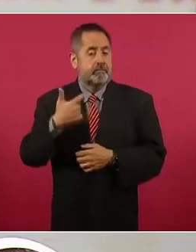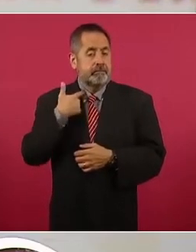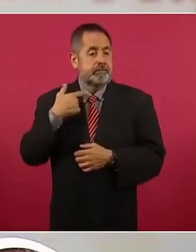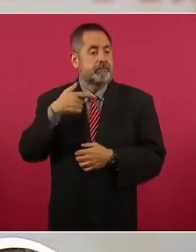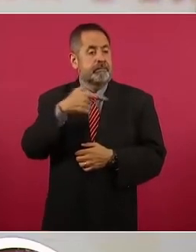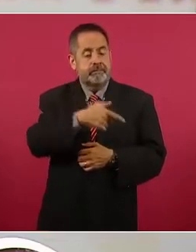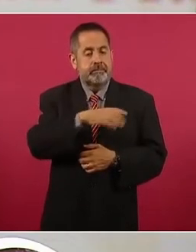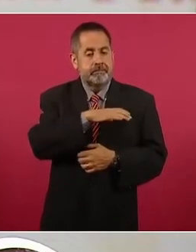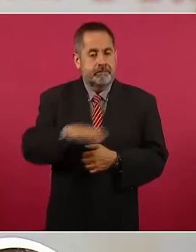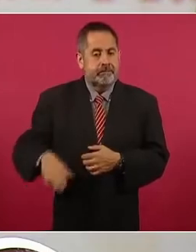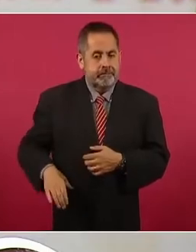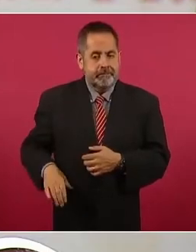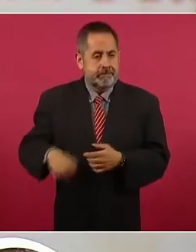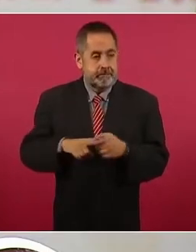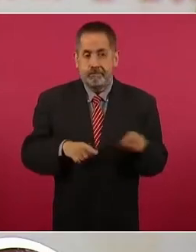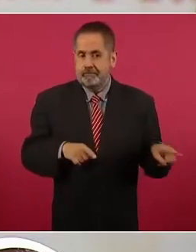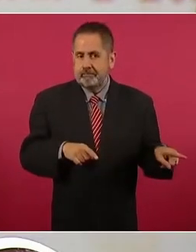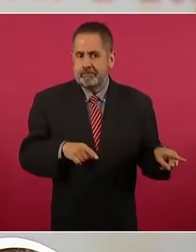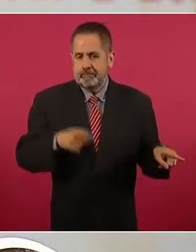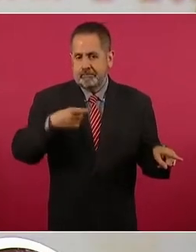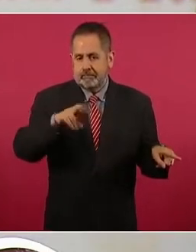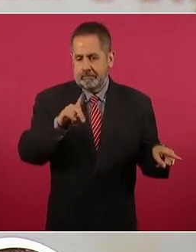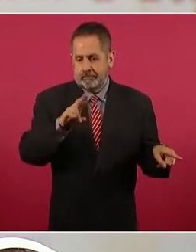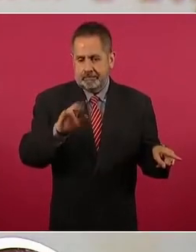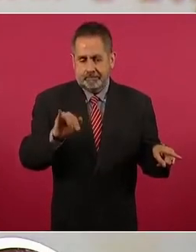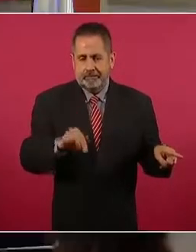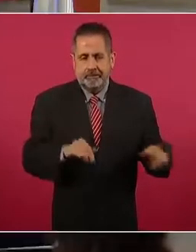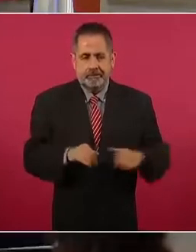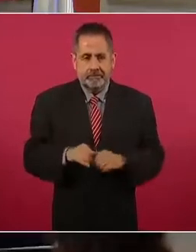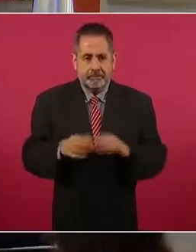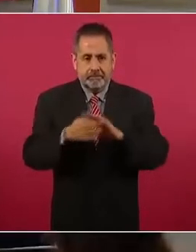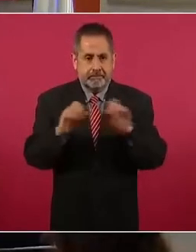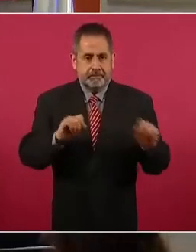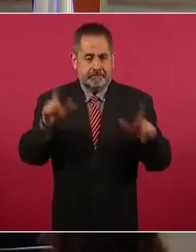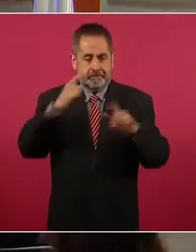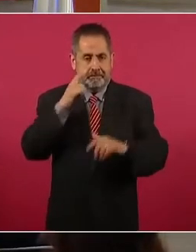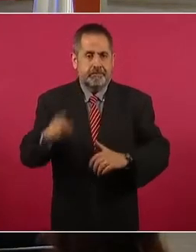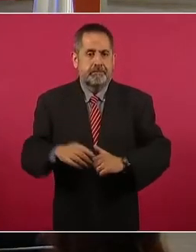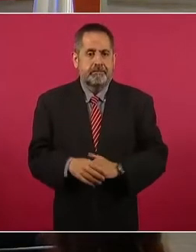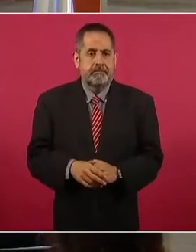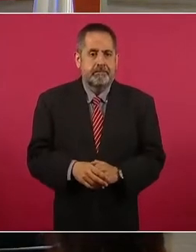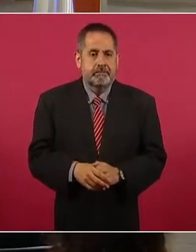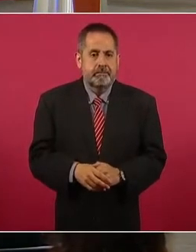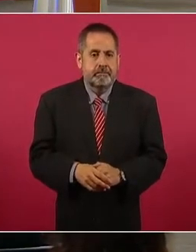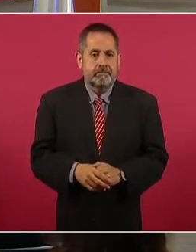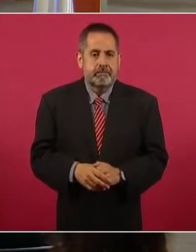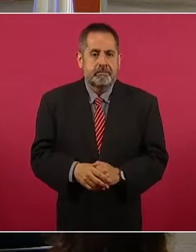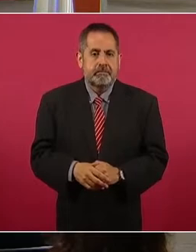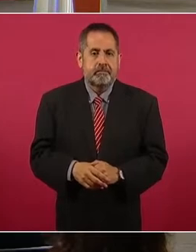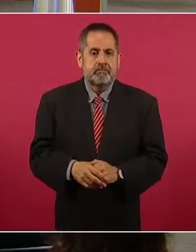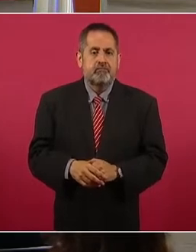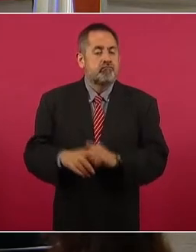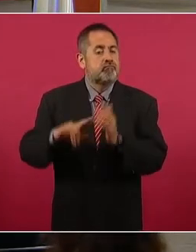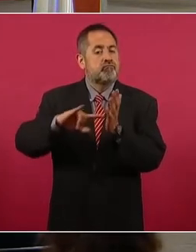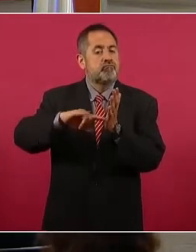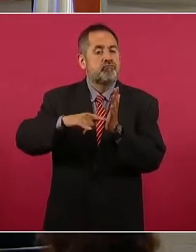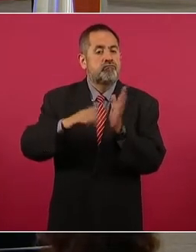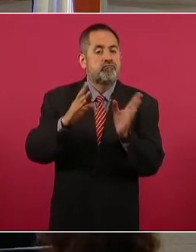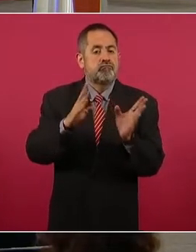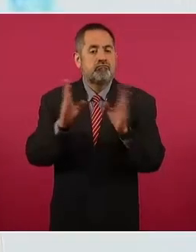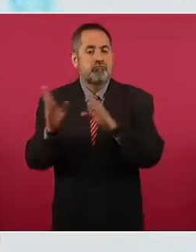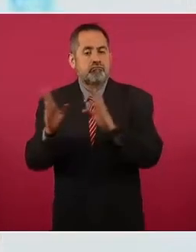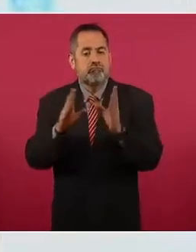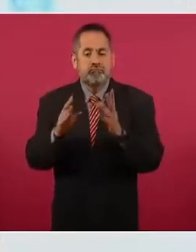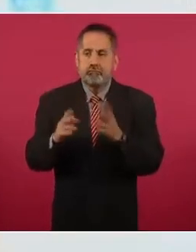presidencia de la República escribió, aquí está en la pantalla, la abolición del horario de verano